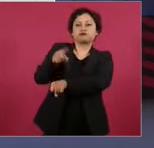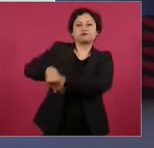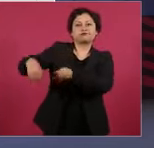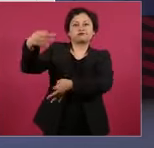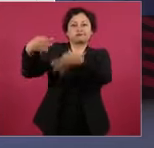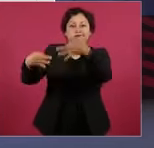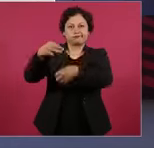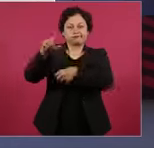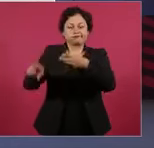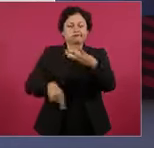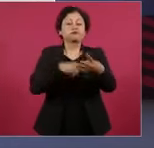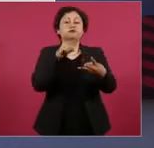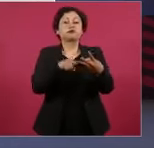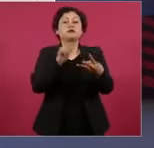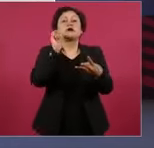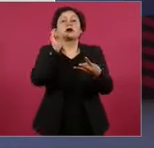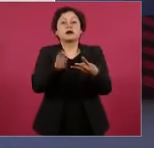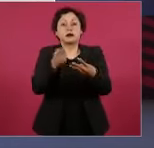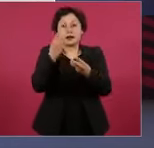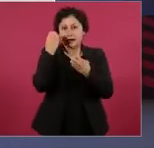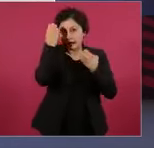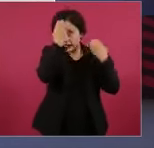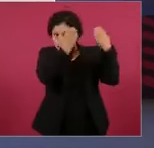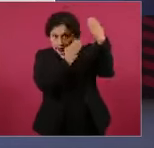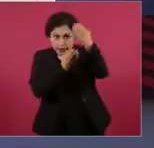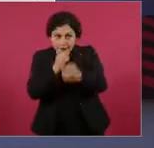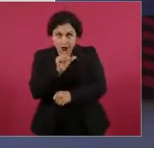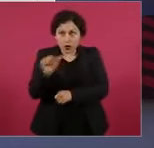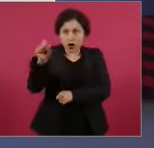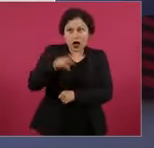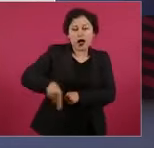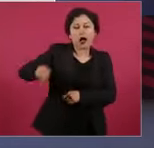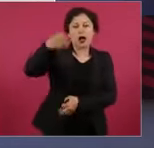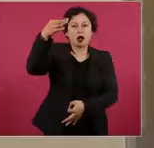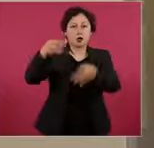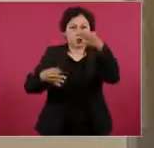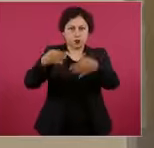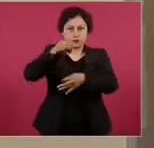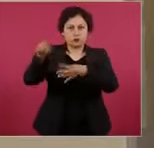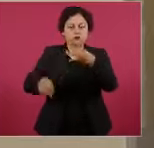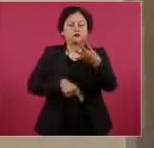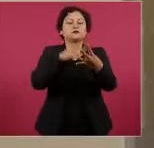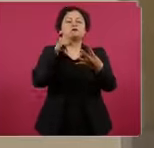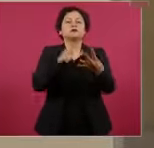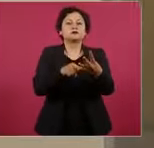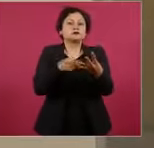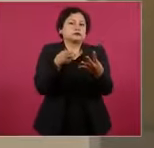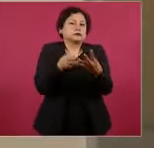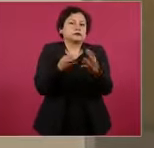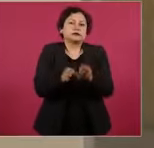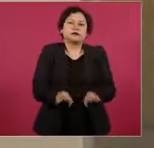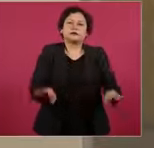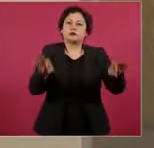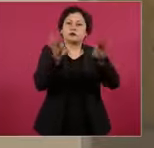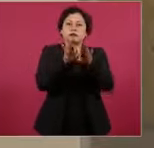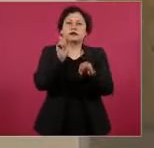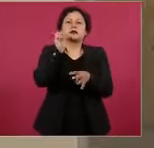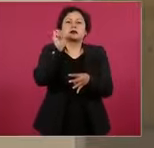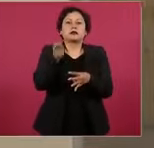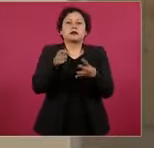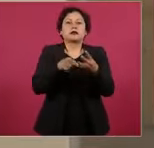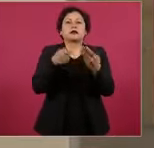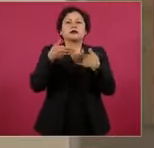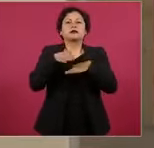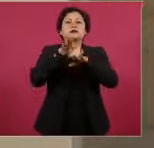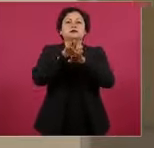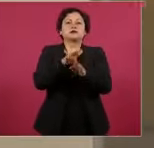que existe evaluación del desempeño de los juzgadores. Y número cuatro, y importantísimo, todo lo que tiene que ver con la